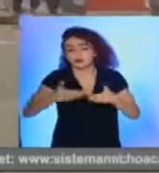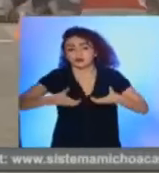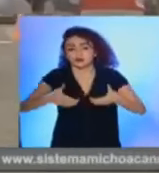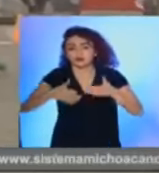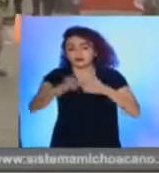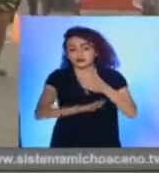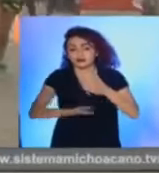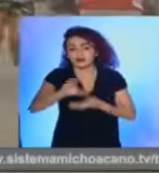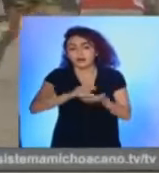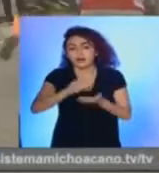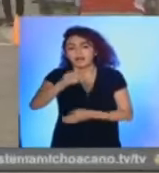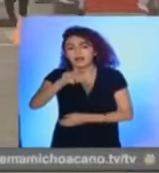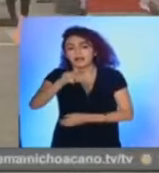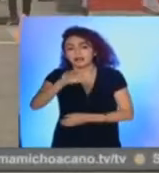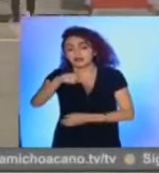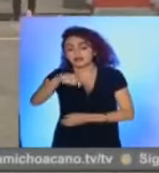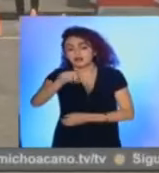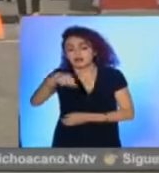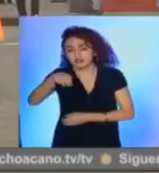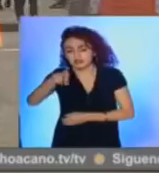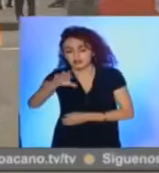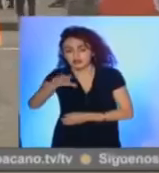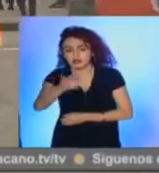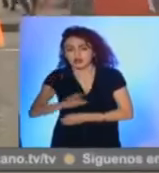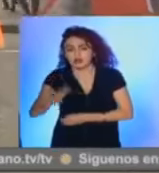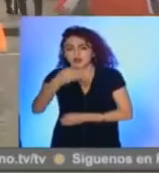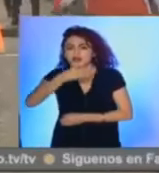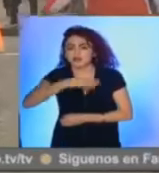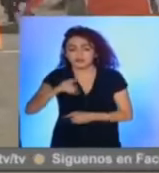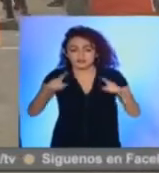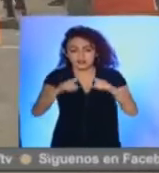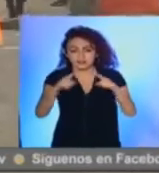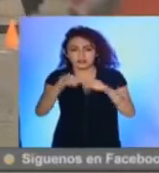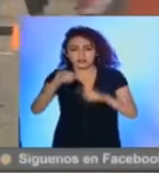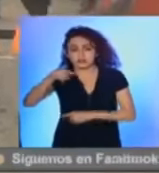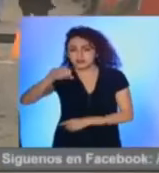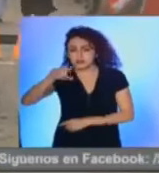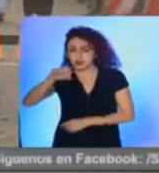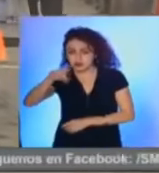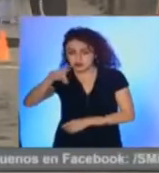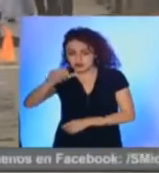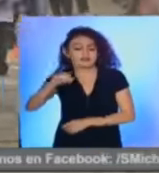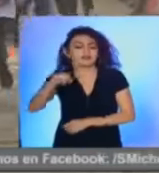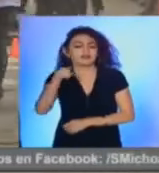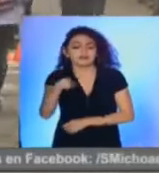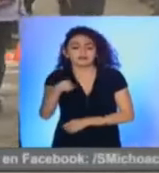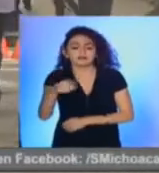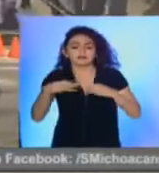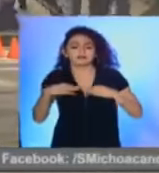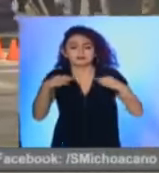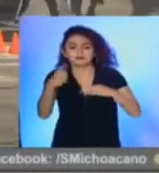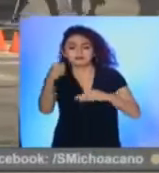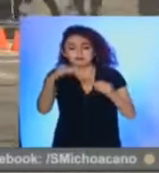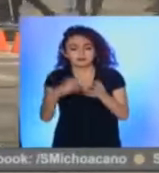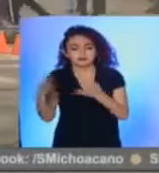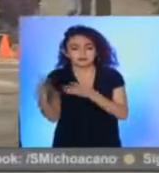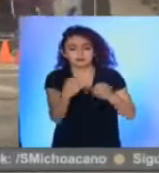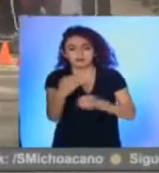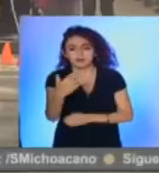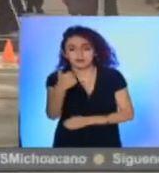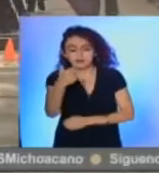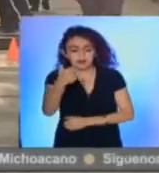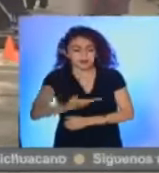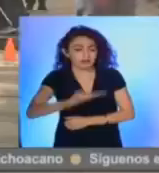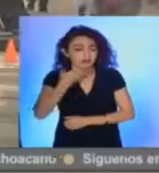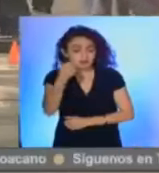calles de la colonia Vasco de Quiroga dentro de los festejos de la patrona de la iglesia que lleva ese mismo nombre. Con origen desde 1956 la tradicional